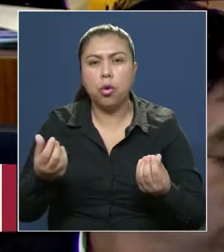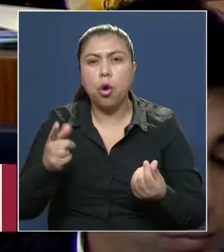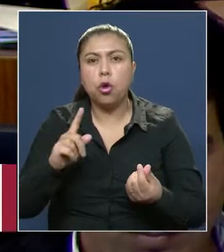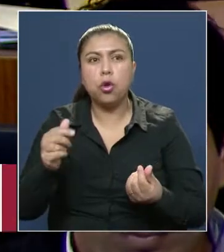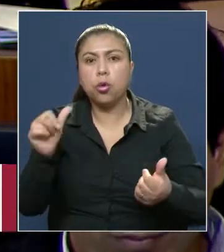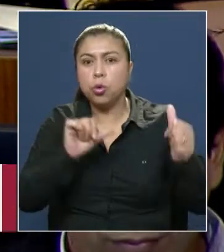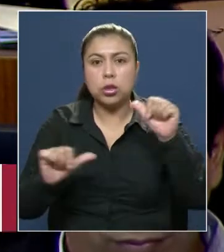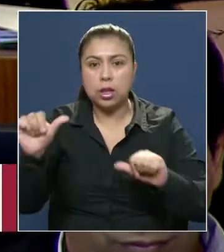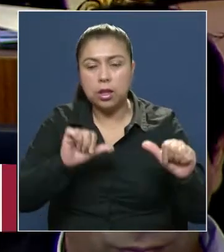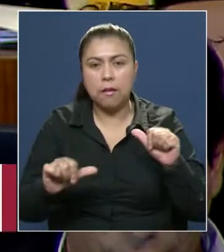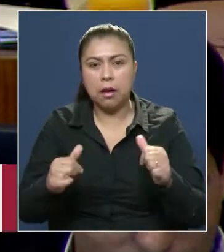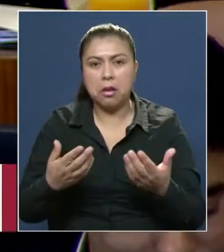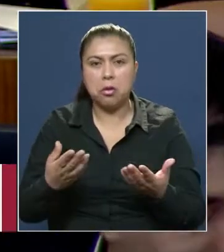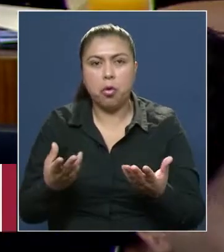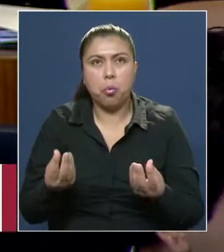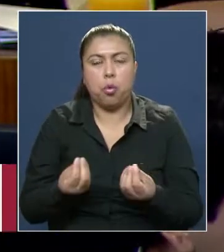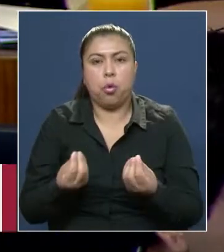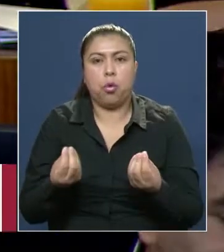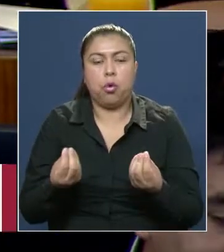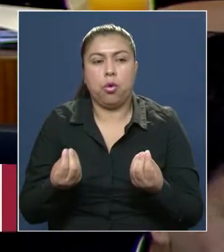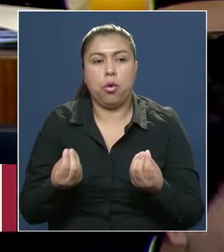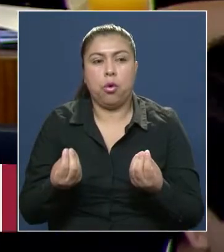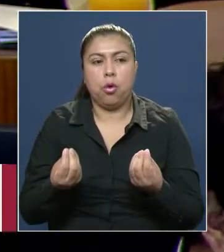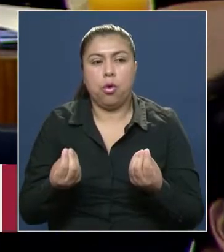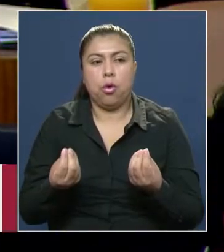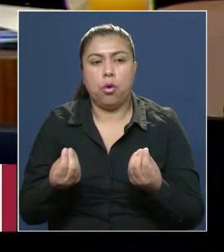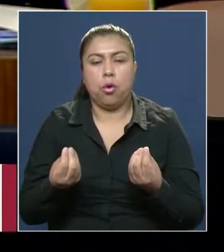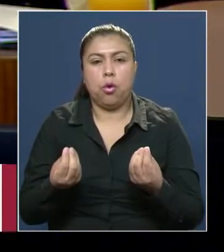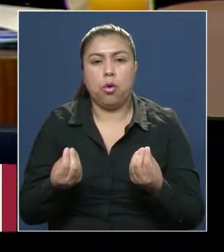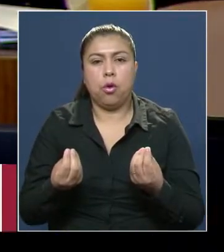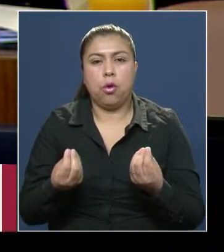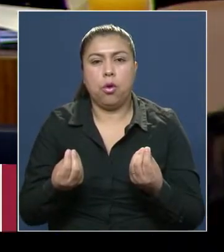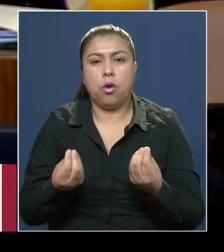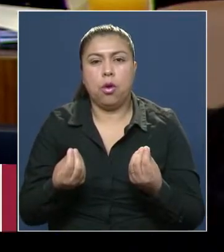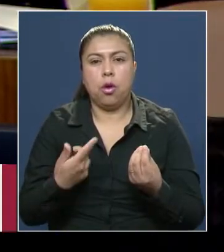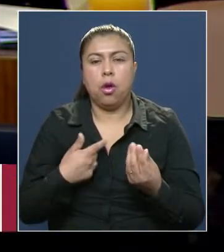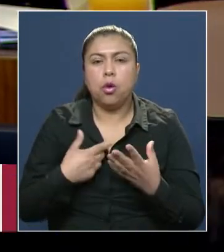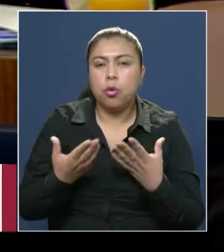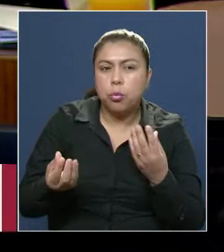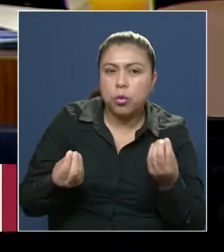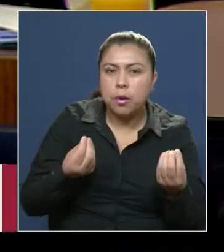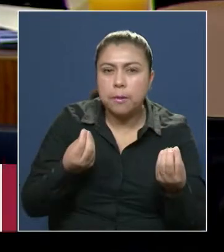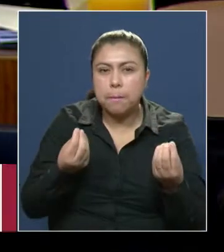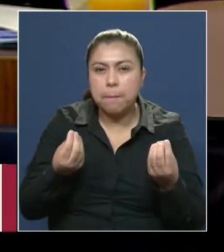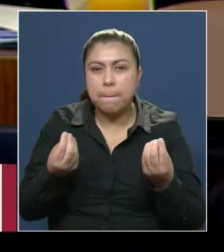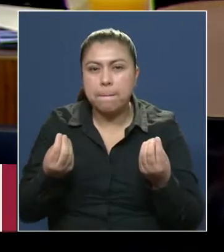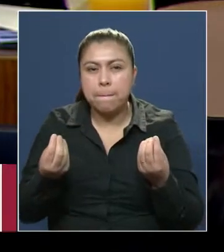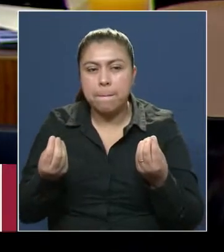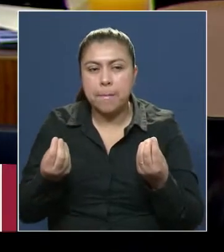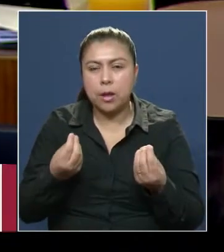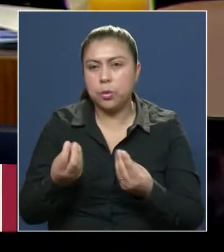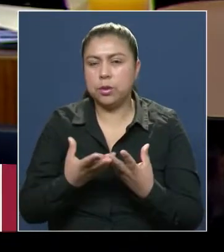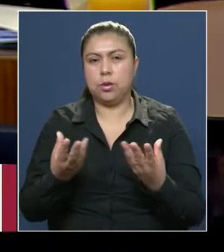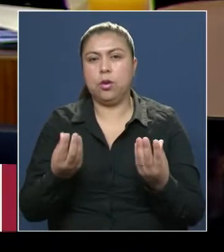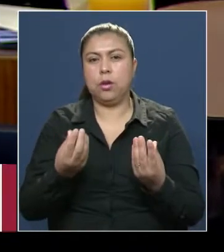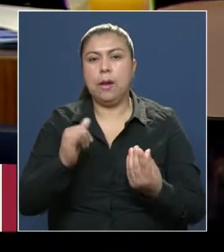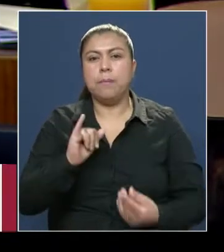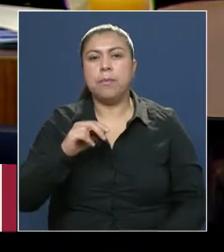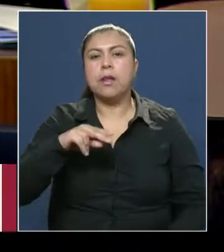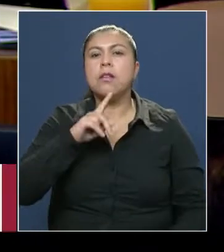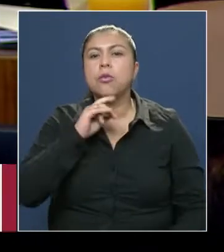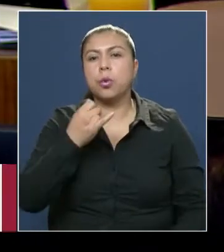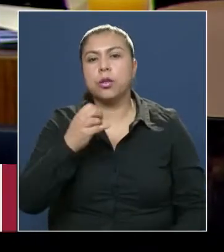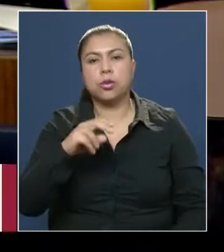experimentación y muchas veces la intuición fue lo que llevó a los